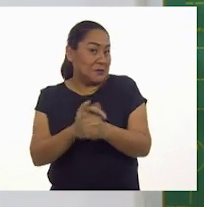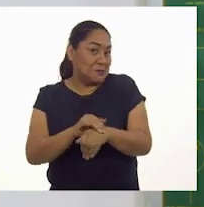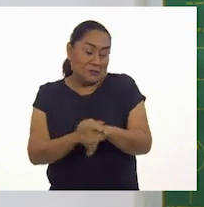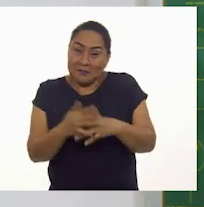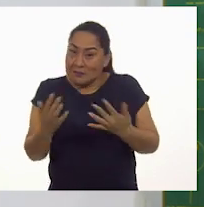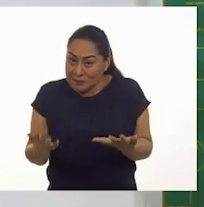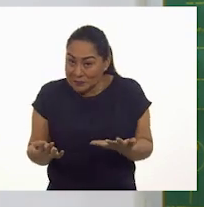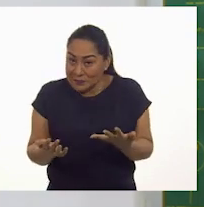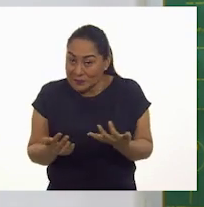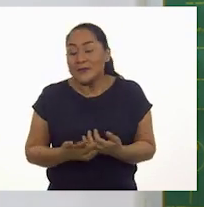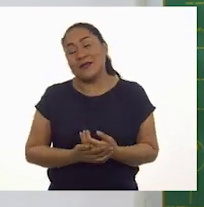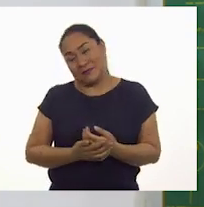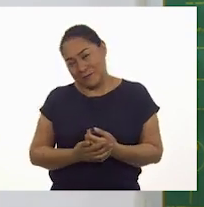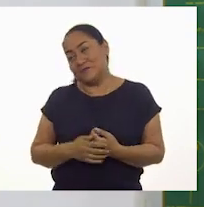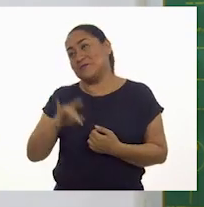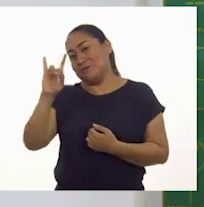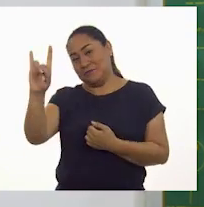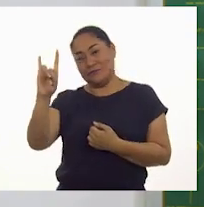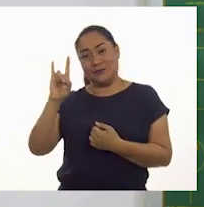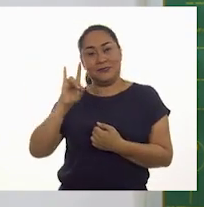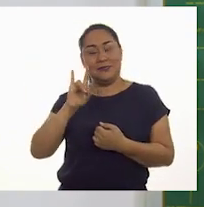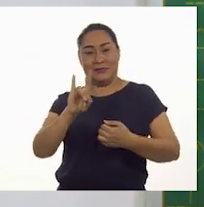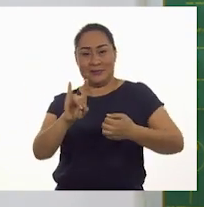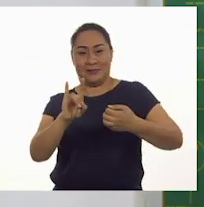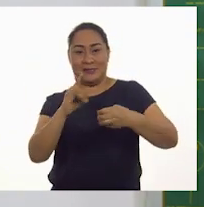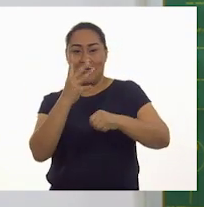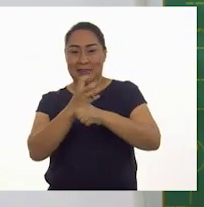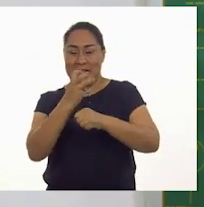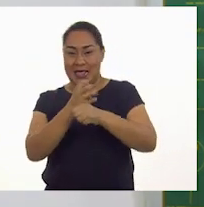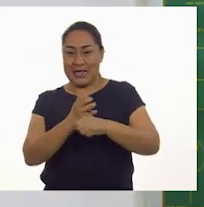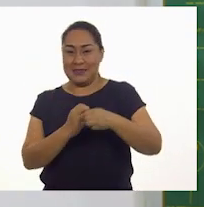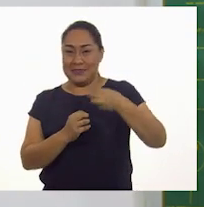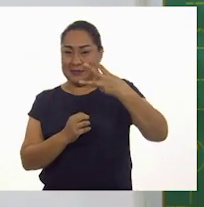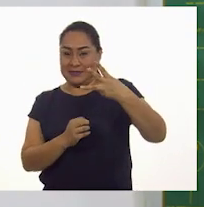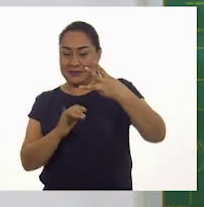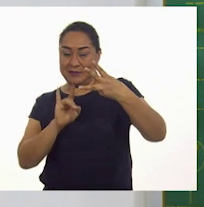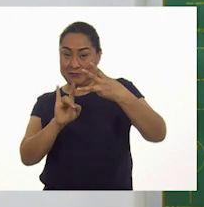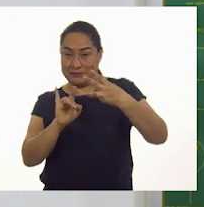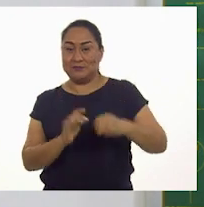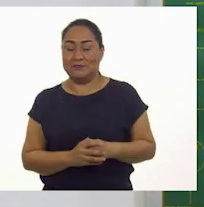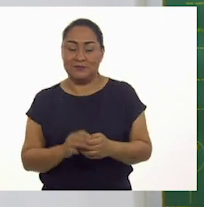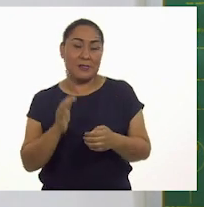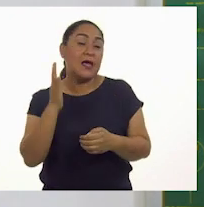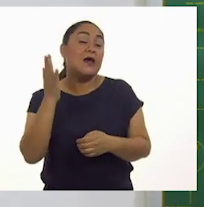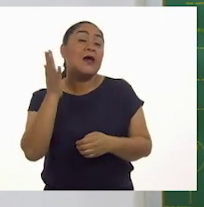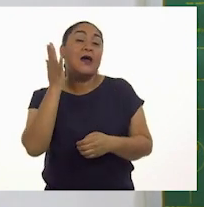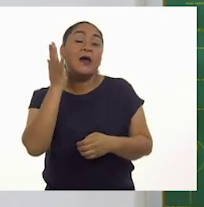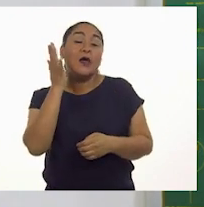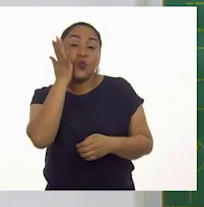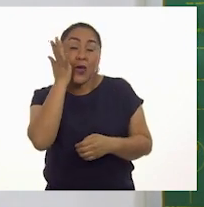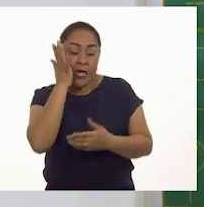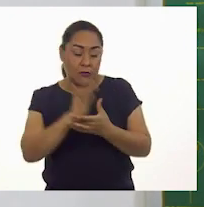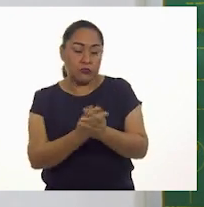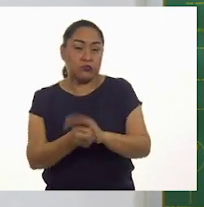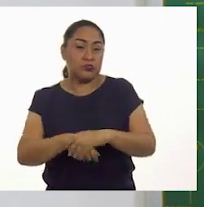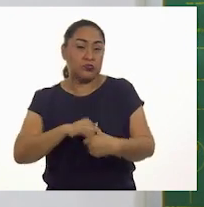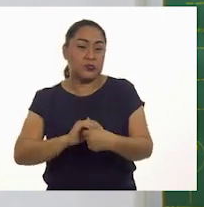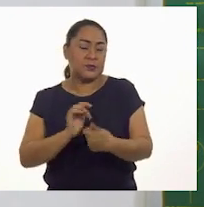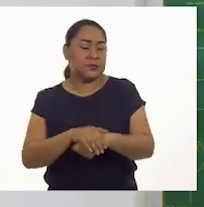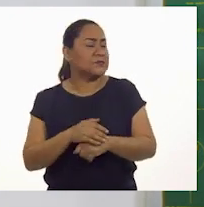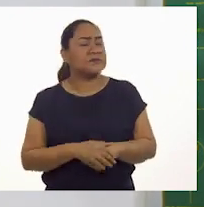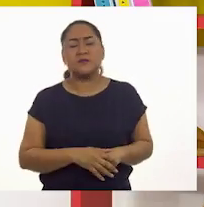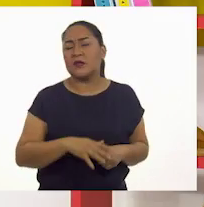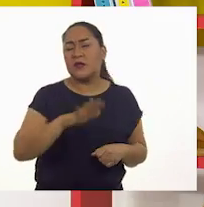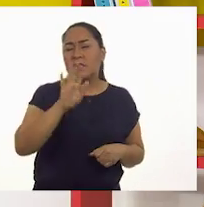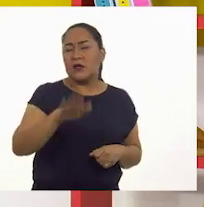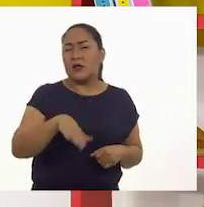esta actividad en el número tres. Secarse las manos con una toalla. Oye, Pepe, ¿qué